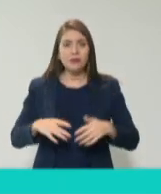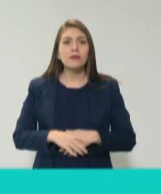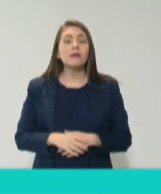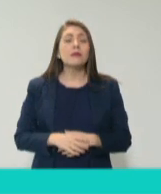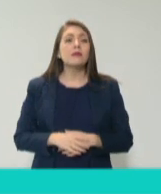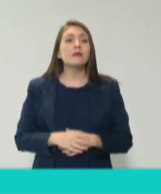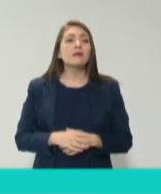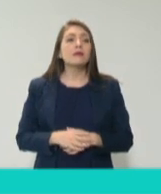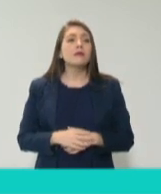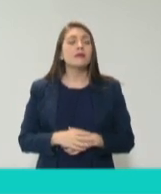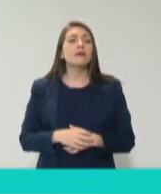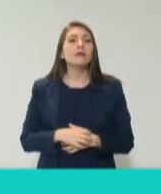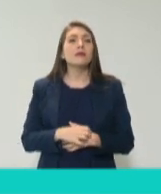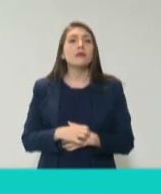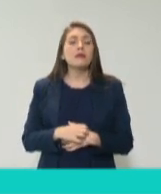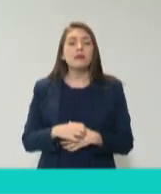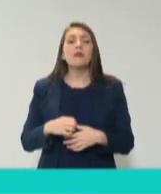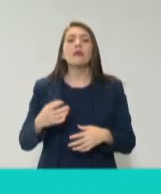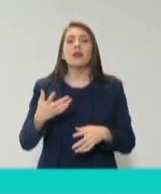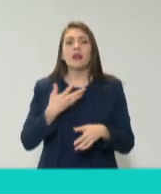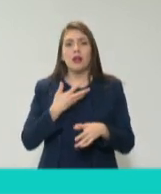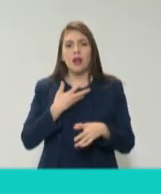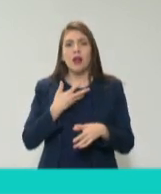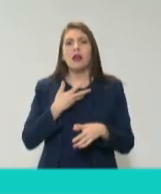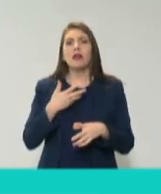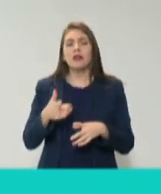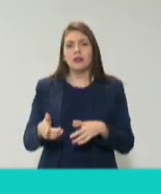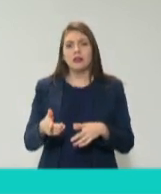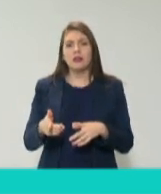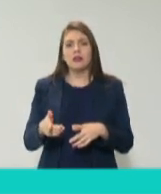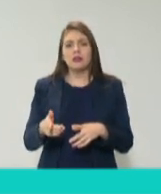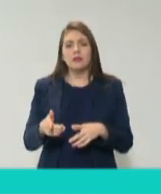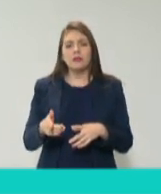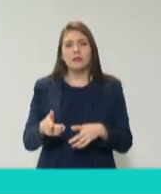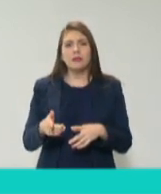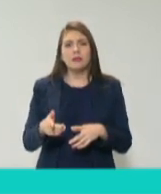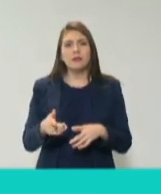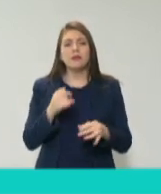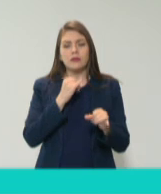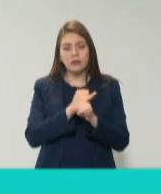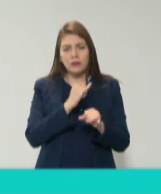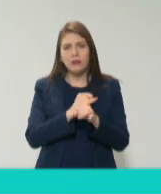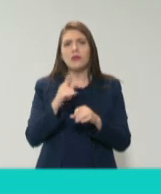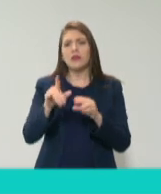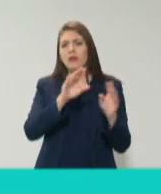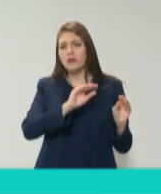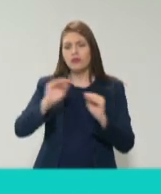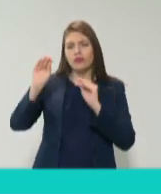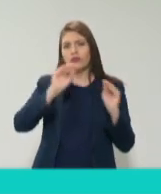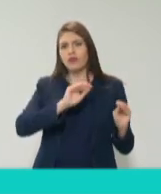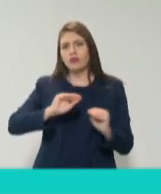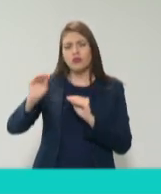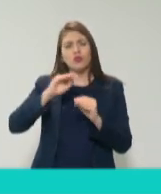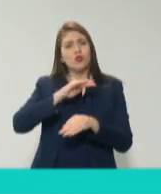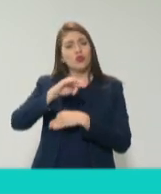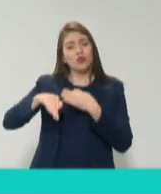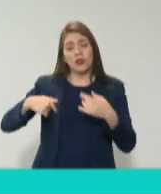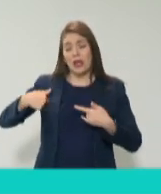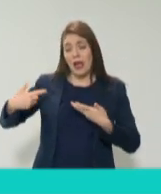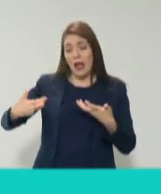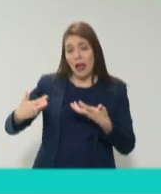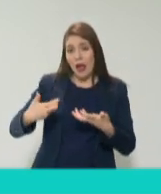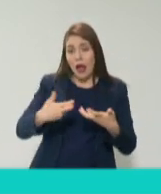bueno, tenemos una página en donde subimos todo lo que hacemos, les invitamos a que la